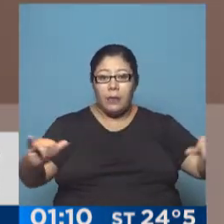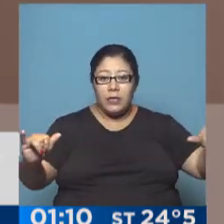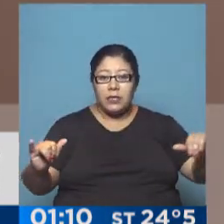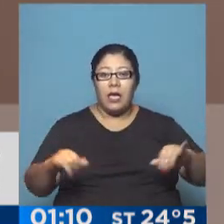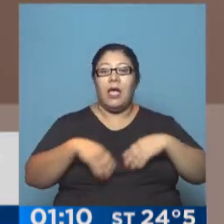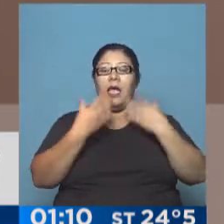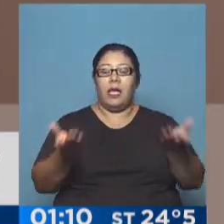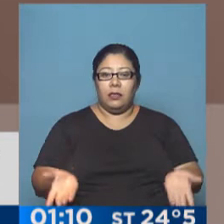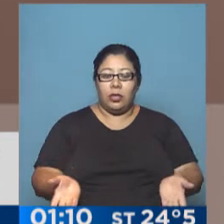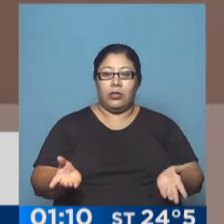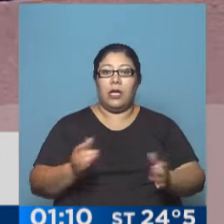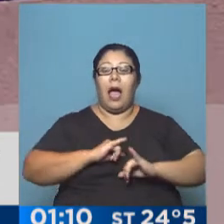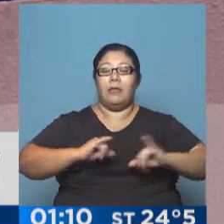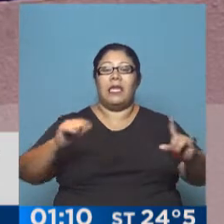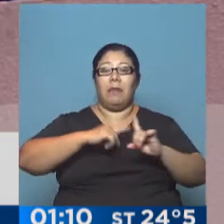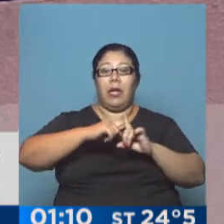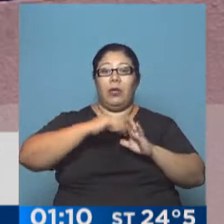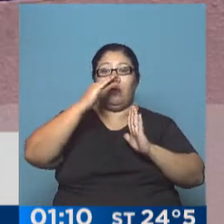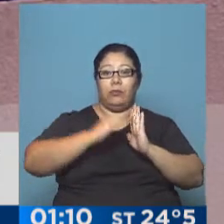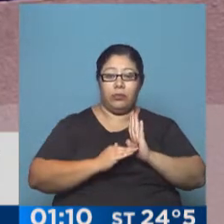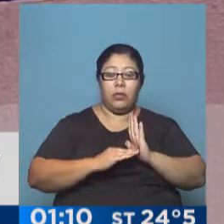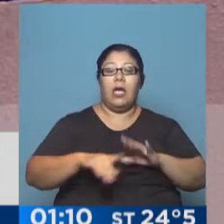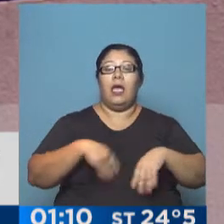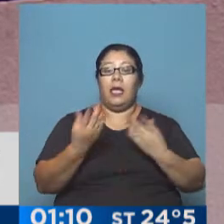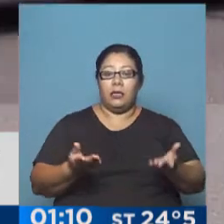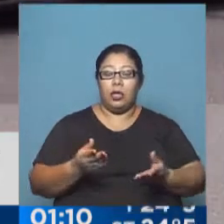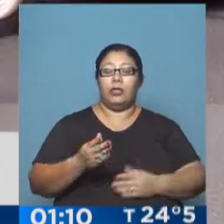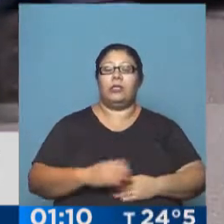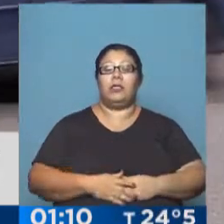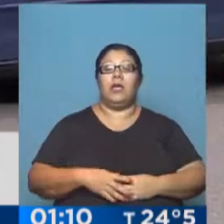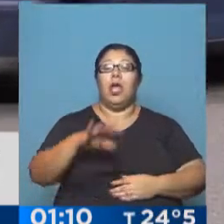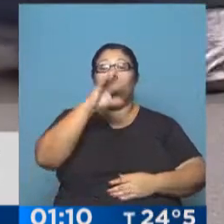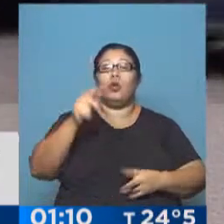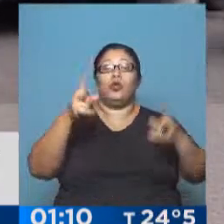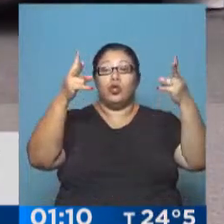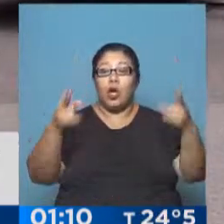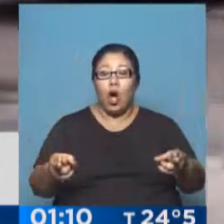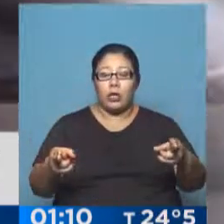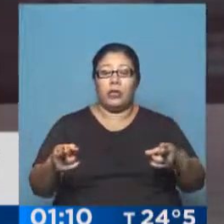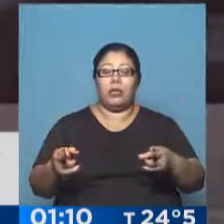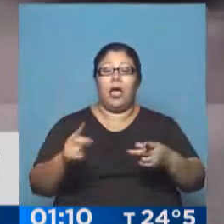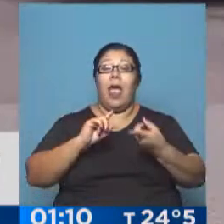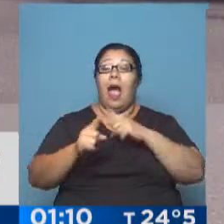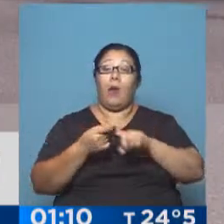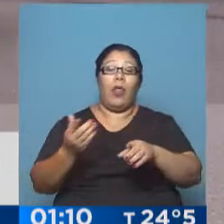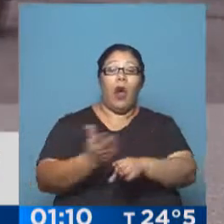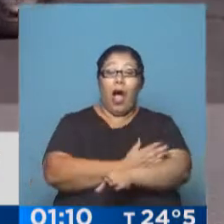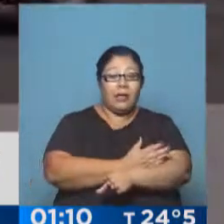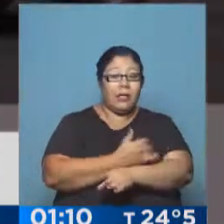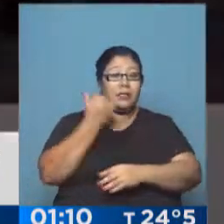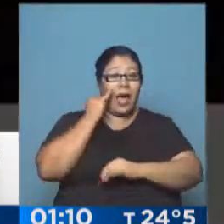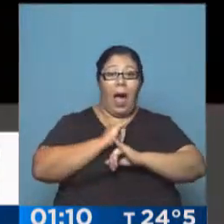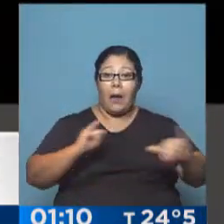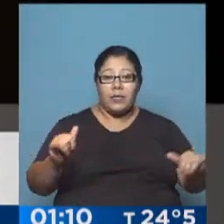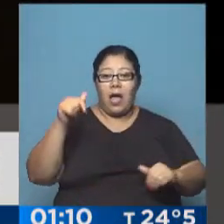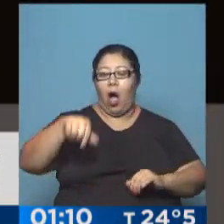los cortes programados rotativos de electricidad hasta nuevo aviso. Sin embargo, casi 9.500 usuarios de Edenor y más de 39.000